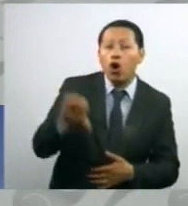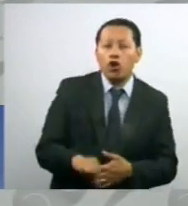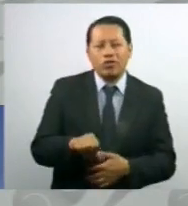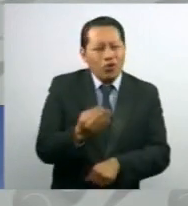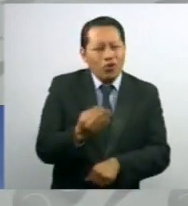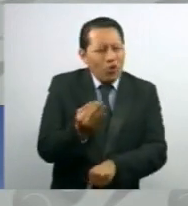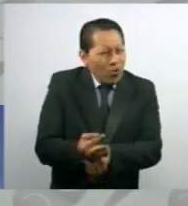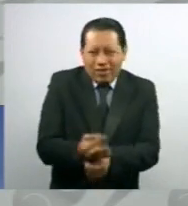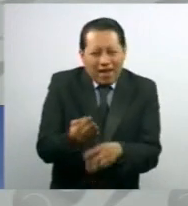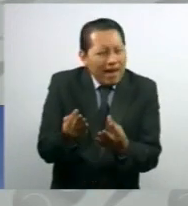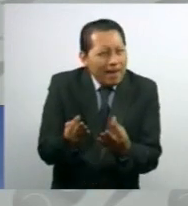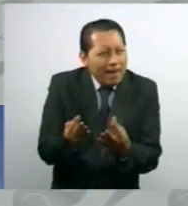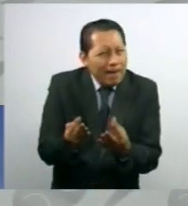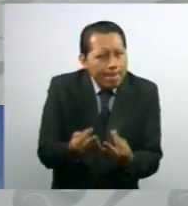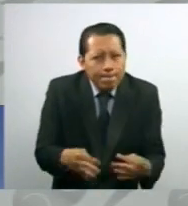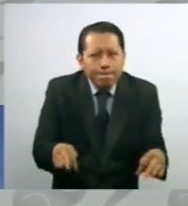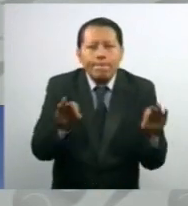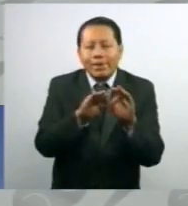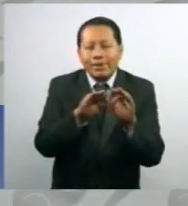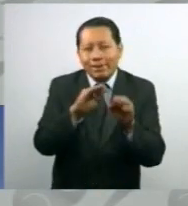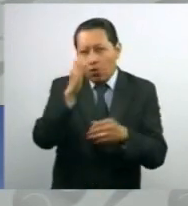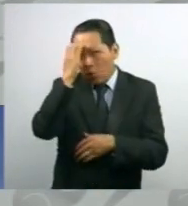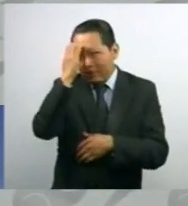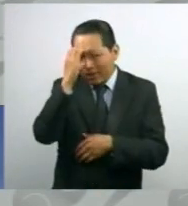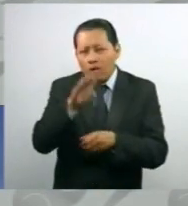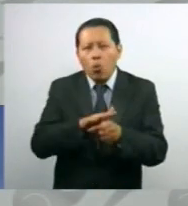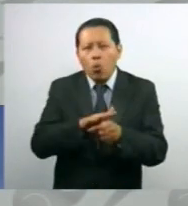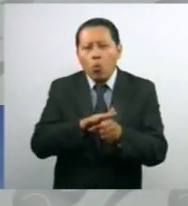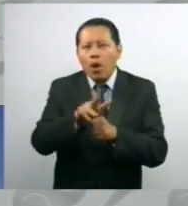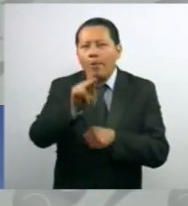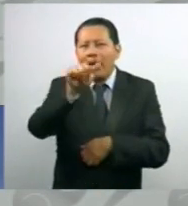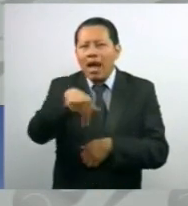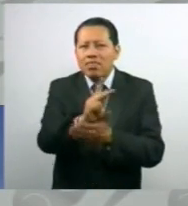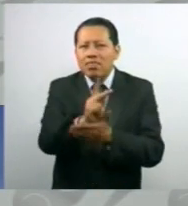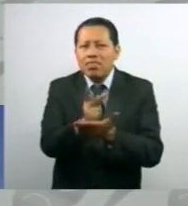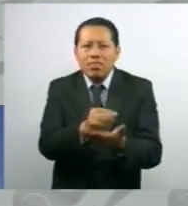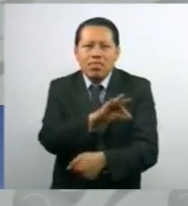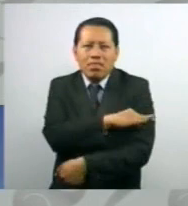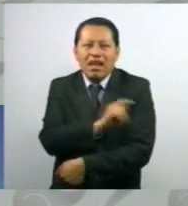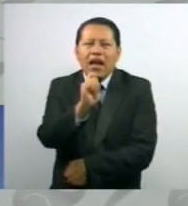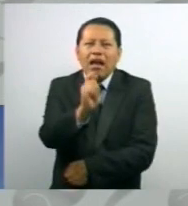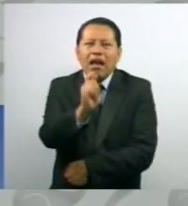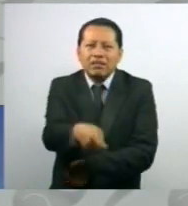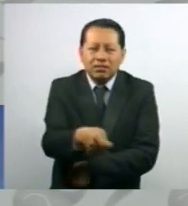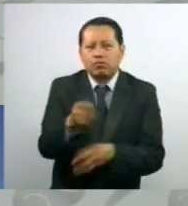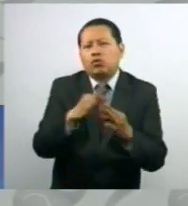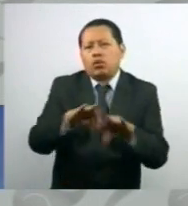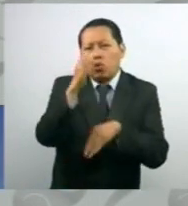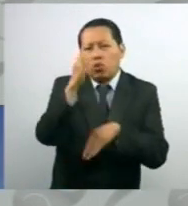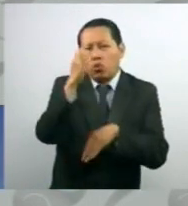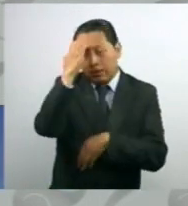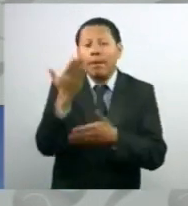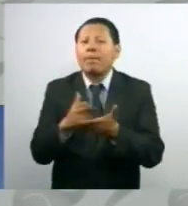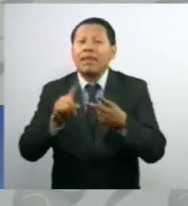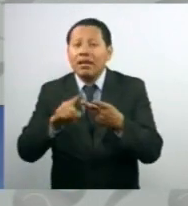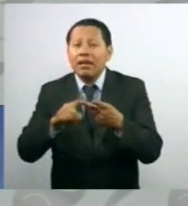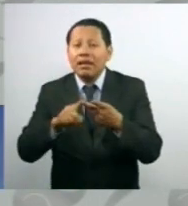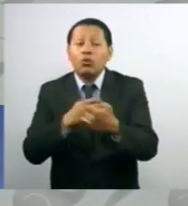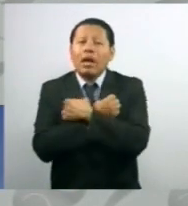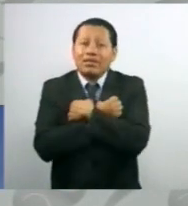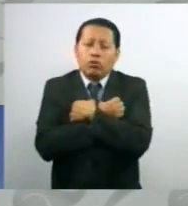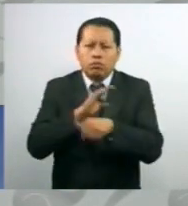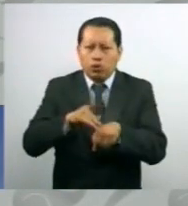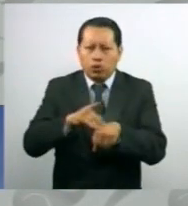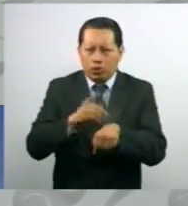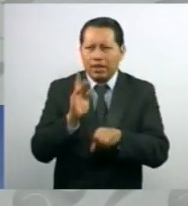fundamental conocer? La estrategia de vacunación. ¿Qué es fundamental conocer? La estrategia de educación. Porque ya en otro